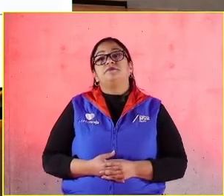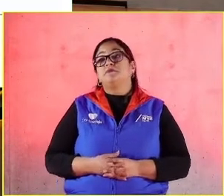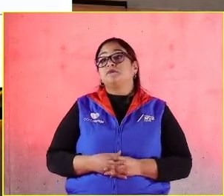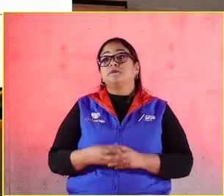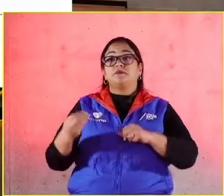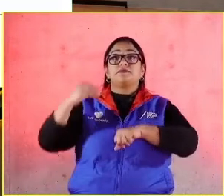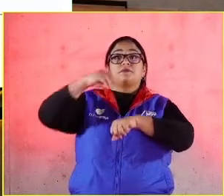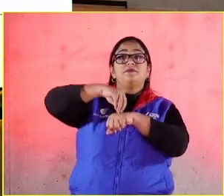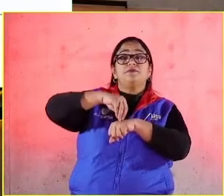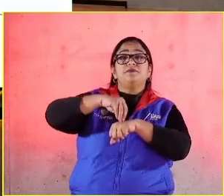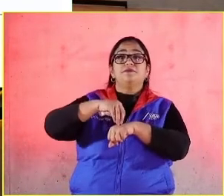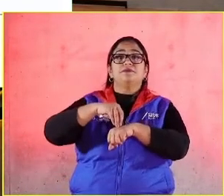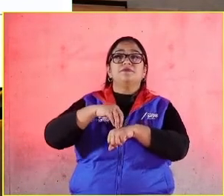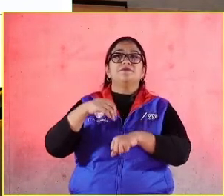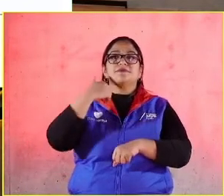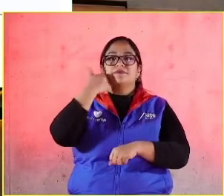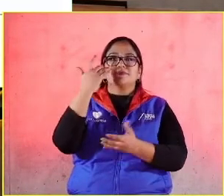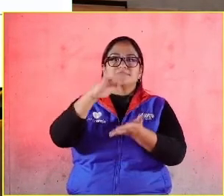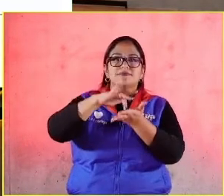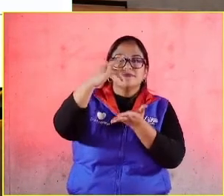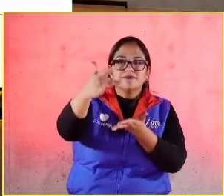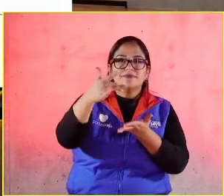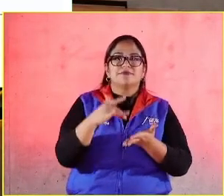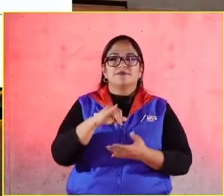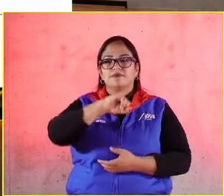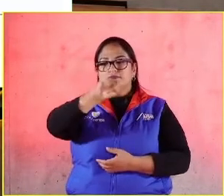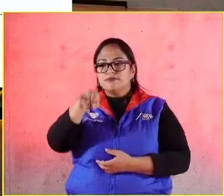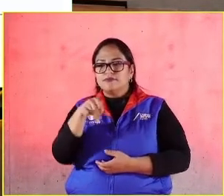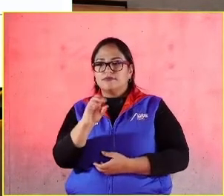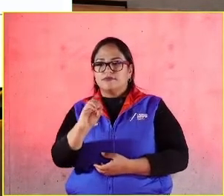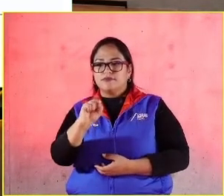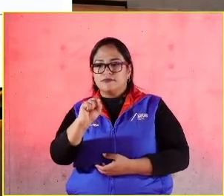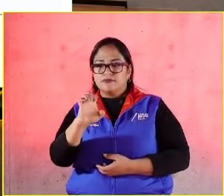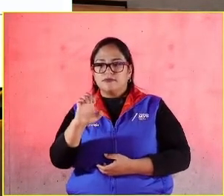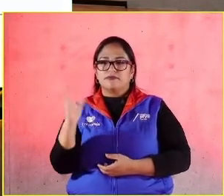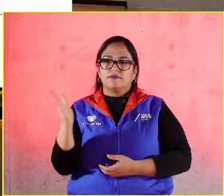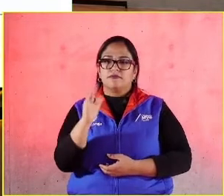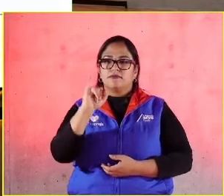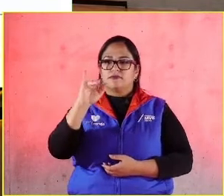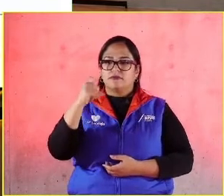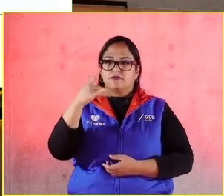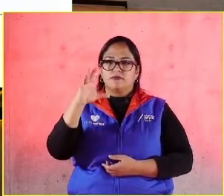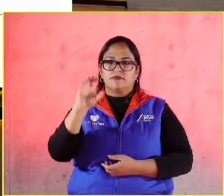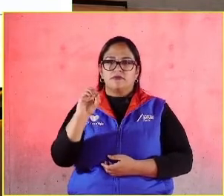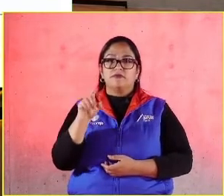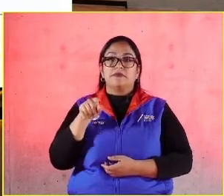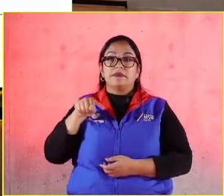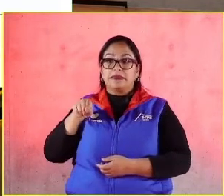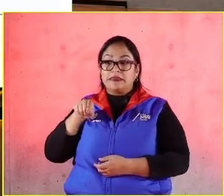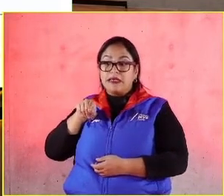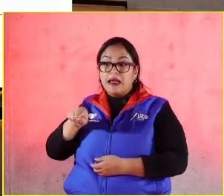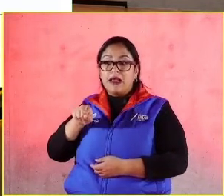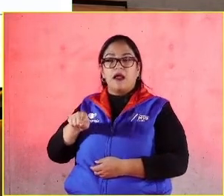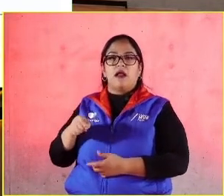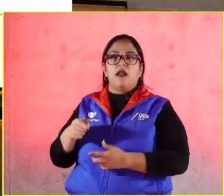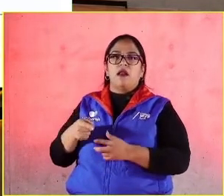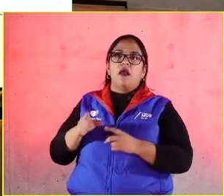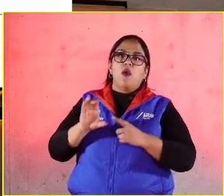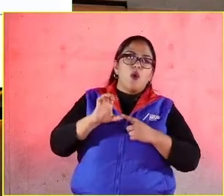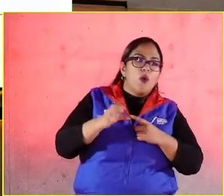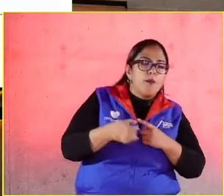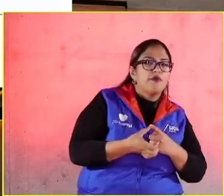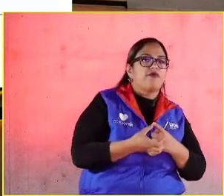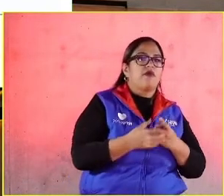agradecerle aquí fundamentalmente a José Ignacio el trabajo que ha hecho para conducir este proceso desde el comité